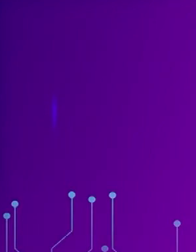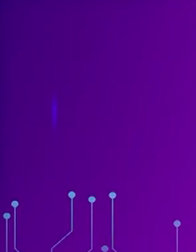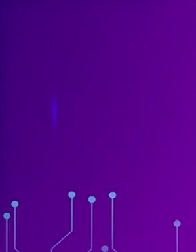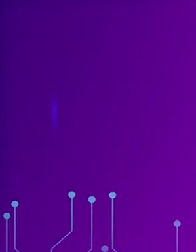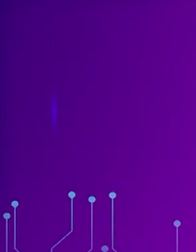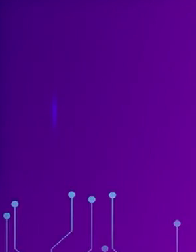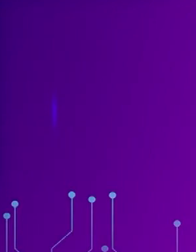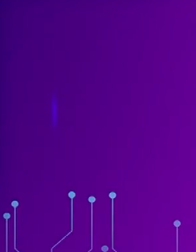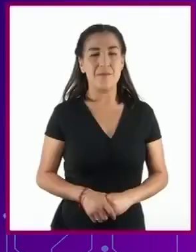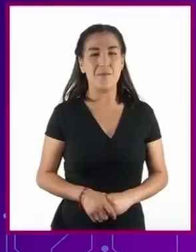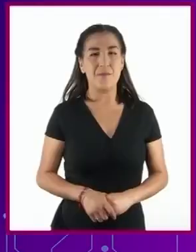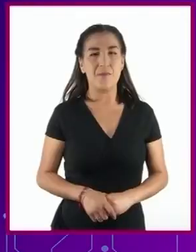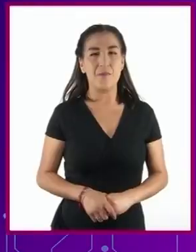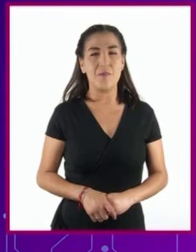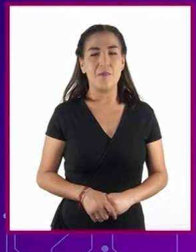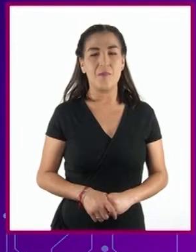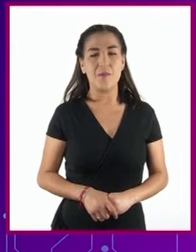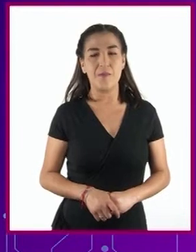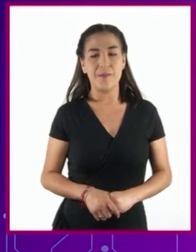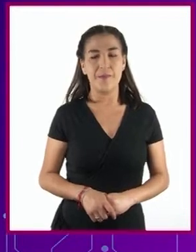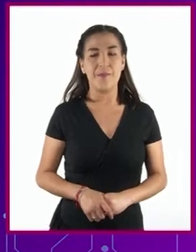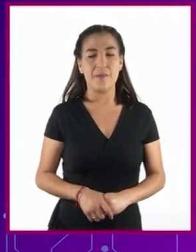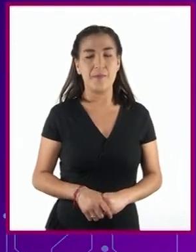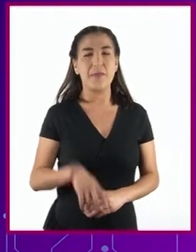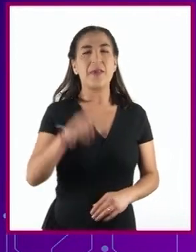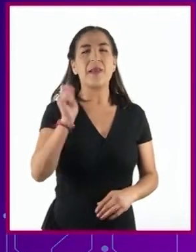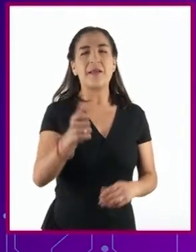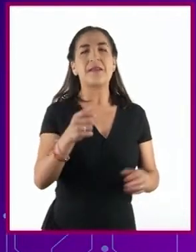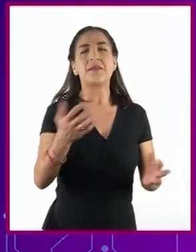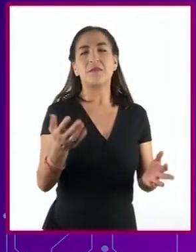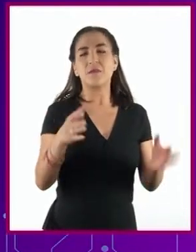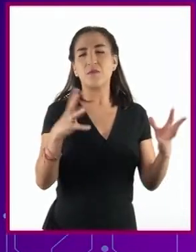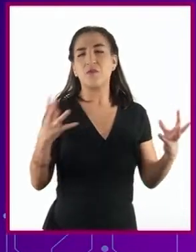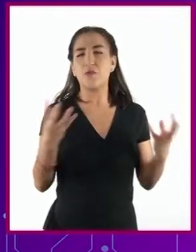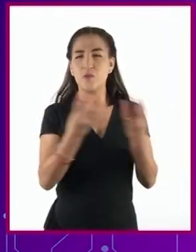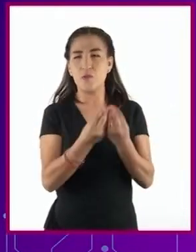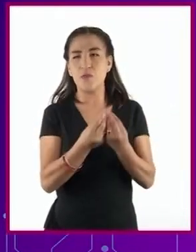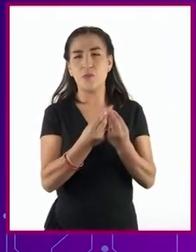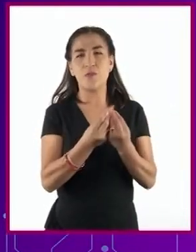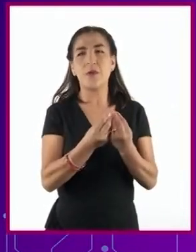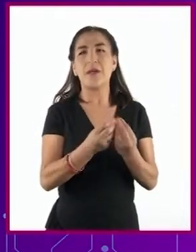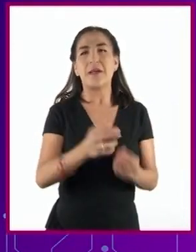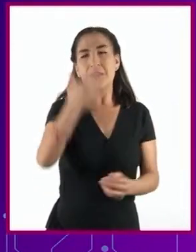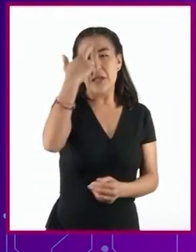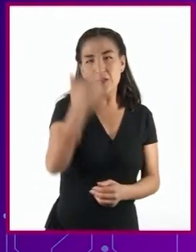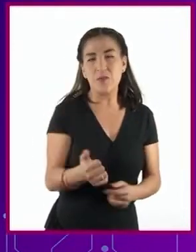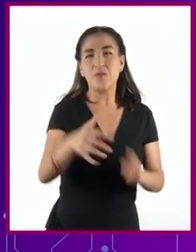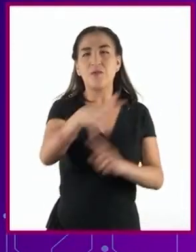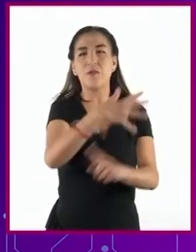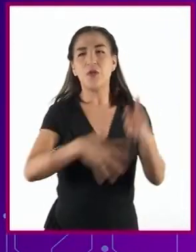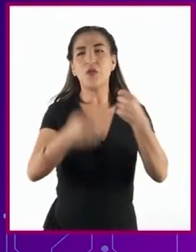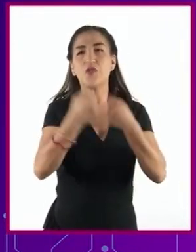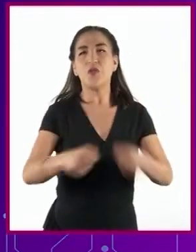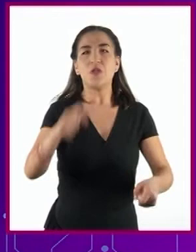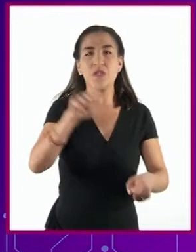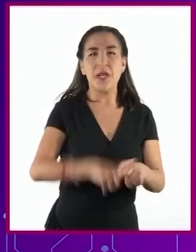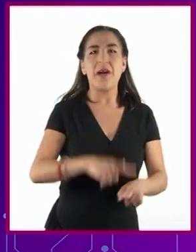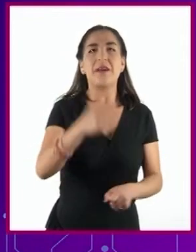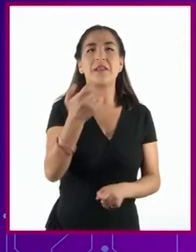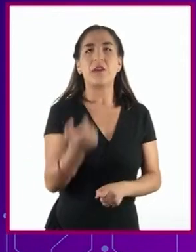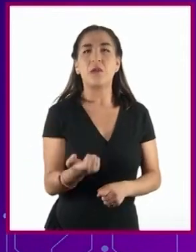son un conjunto de causas sociales, económicas,